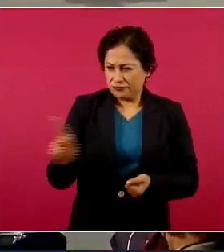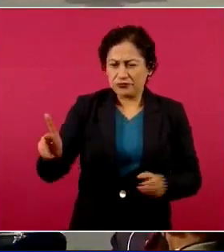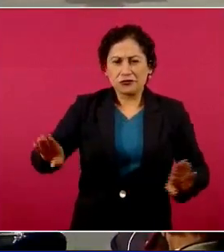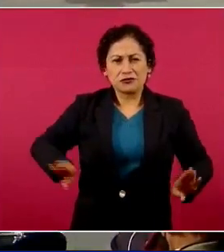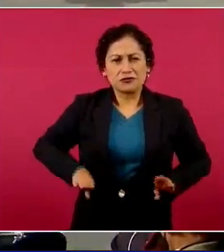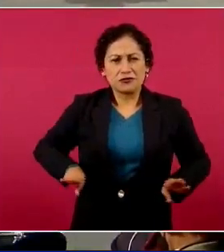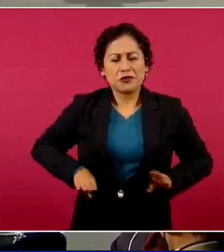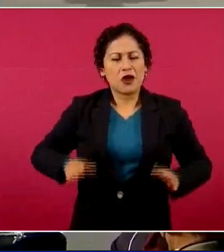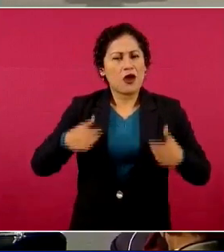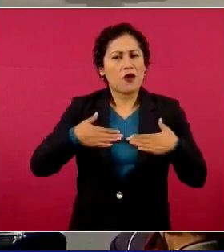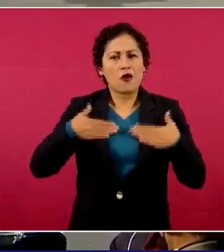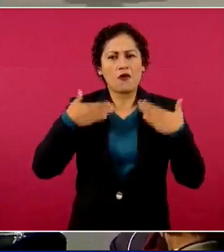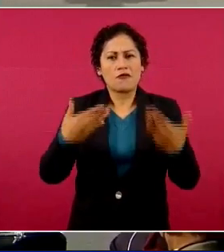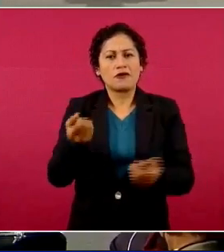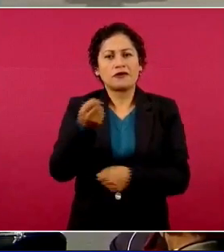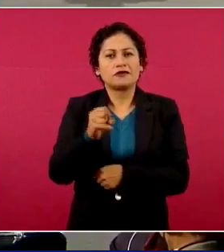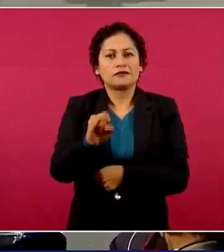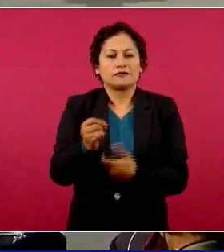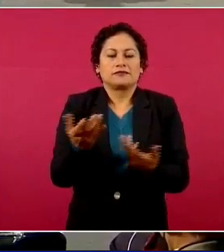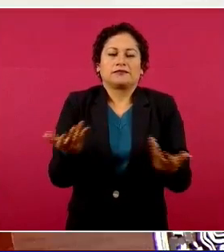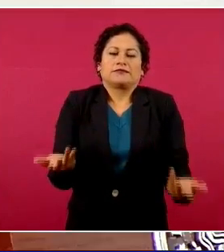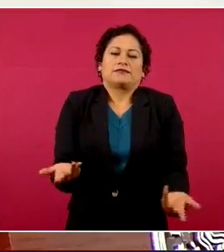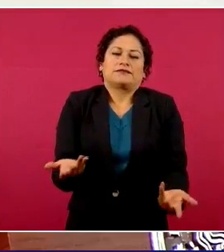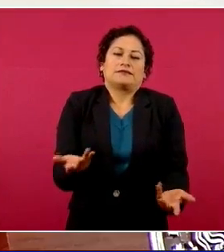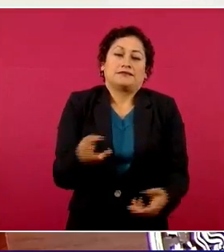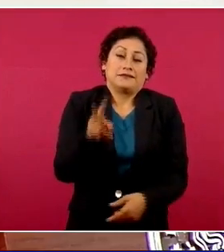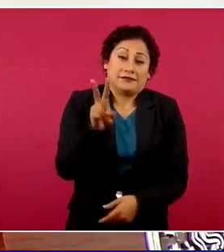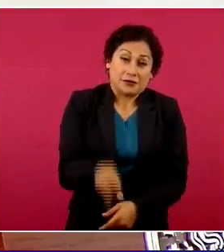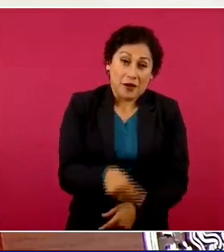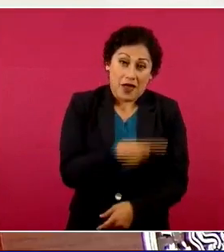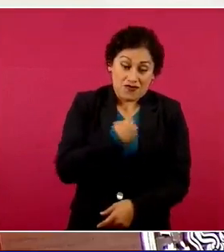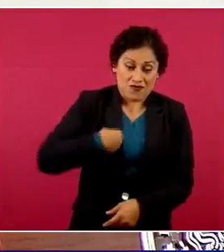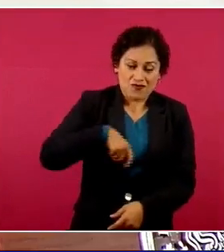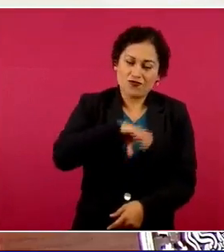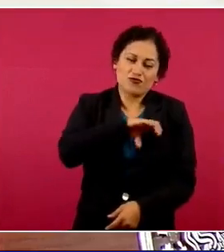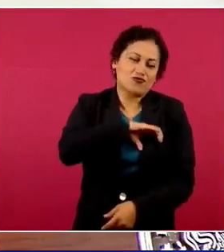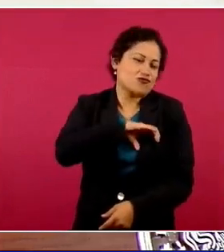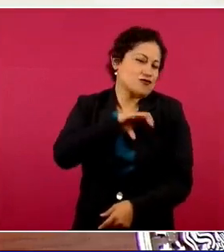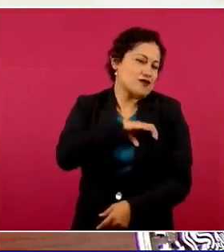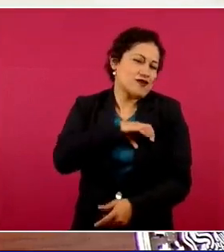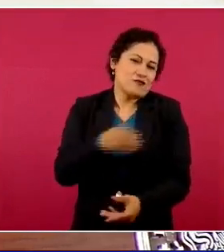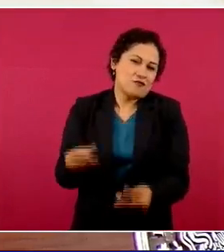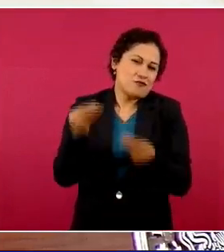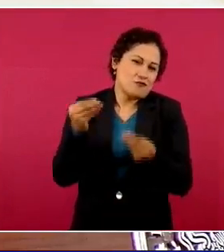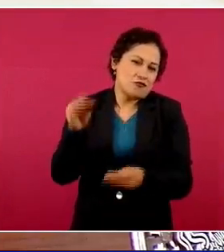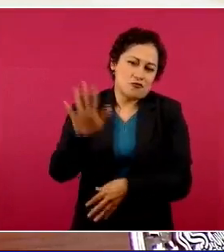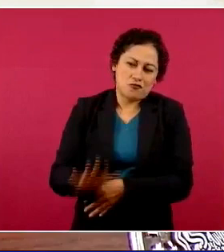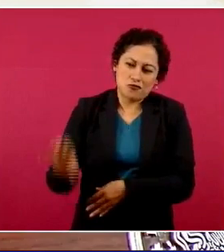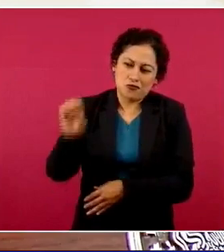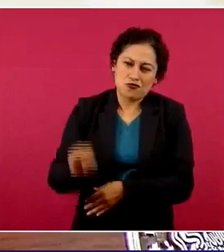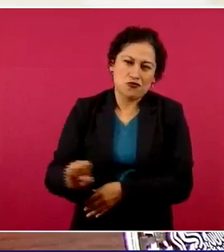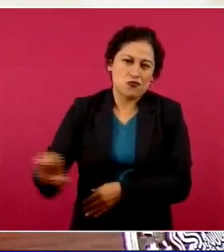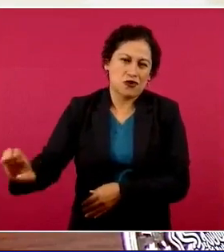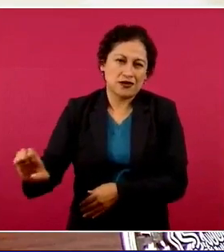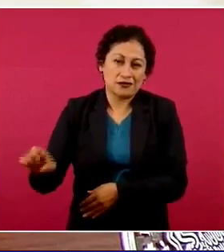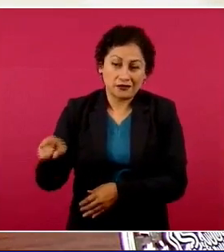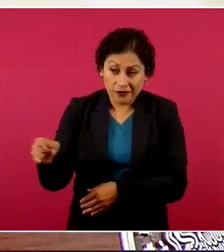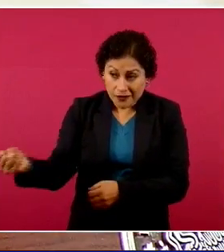los queremos, pues con eso los queremos más,